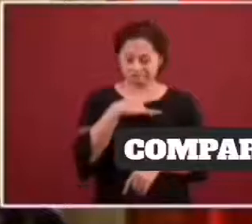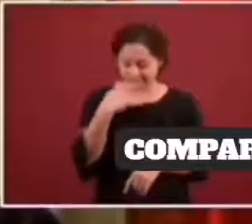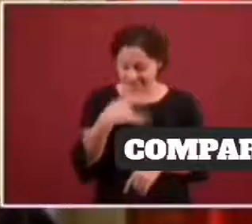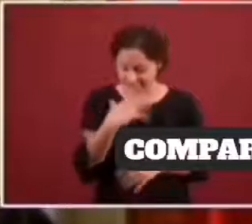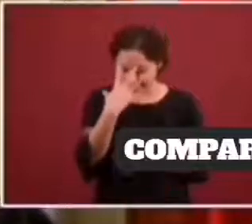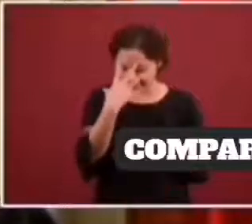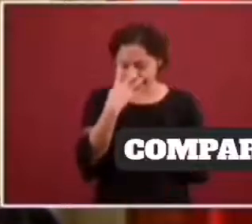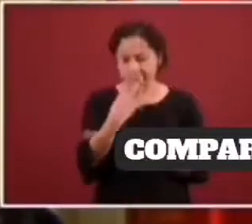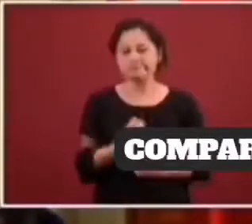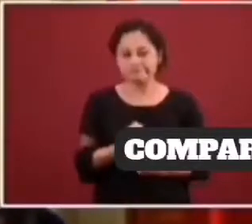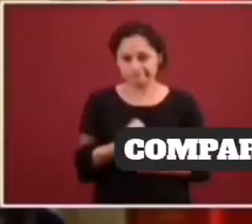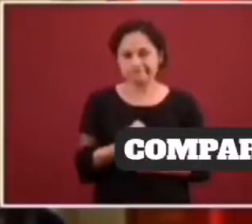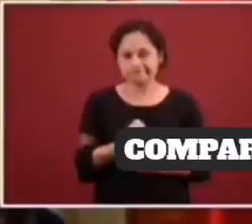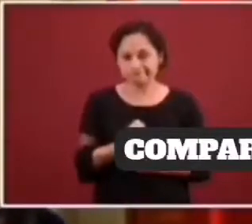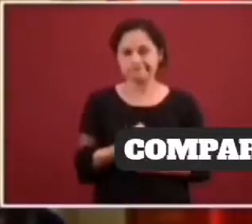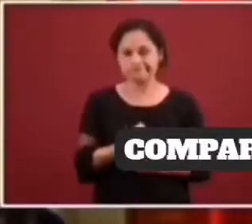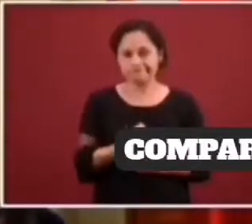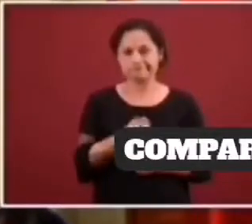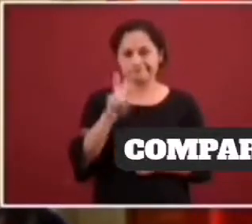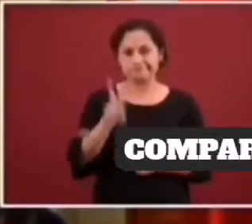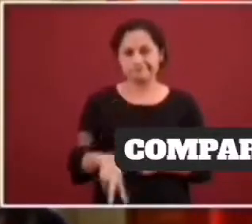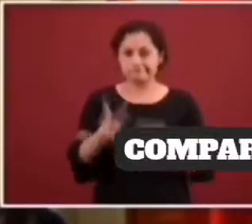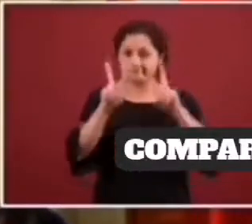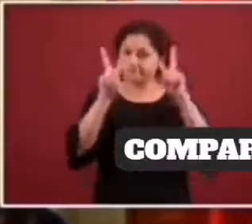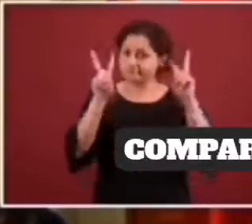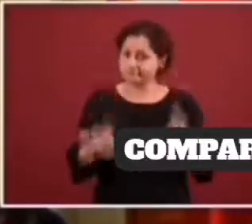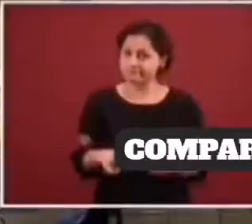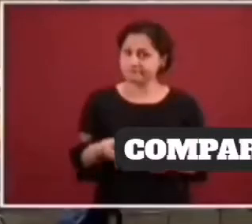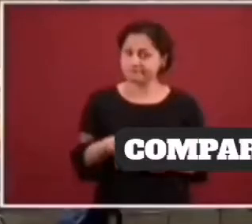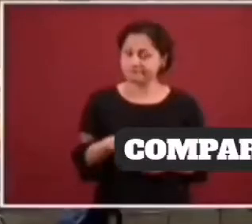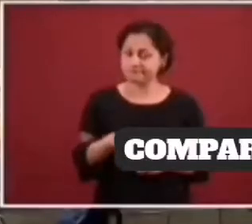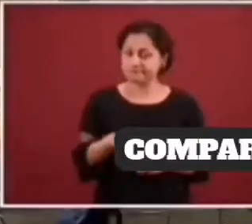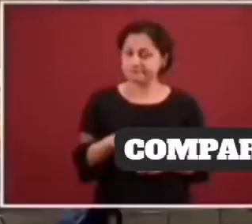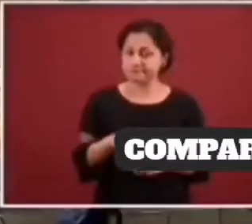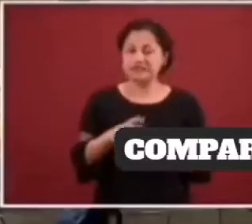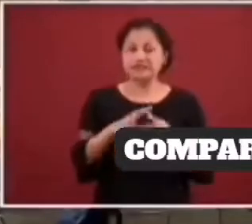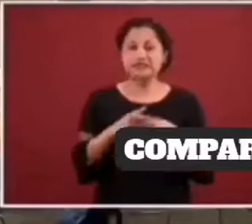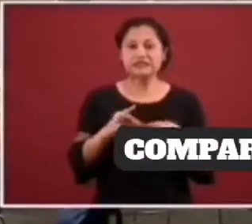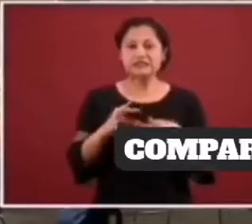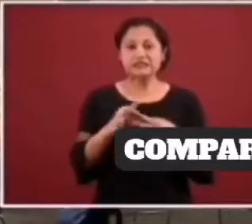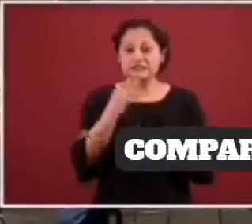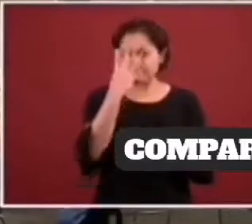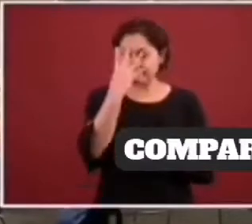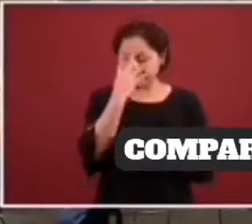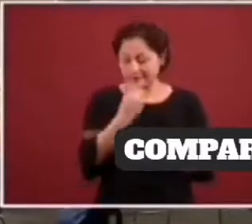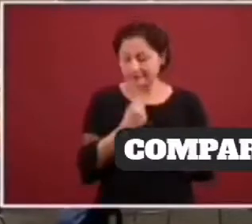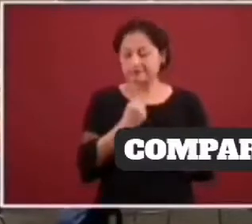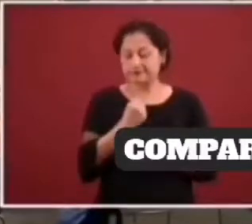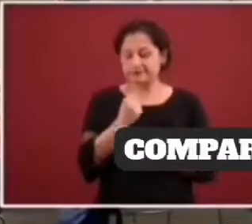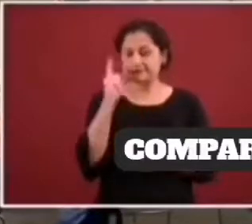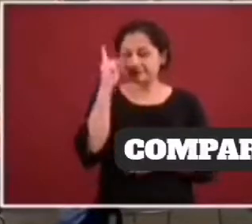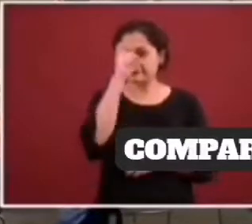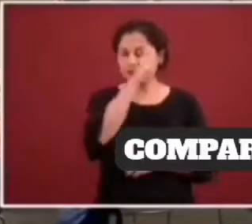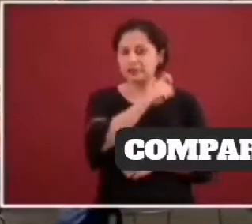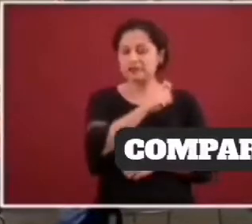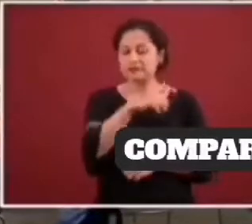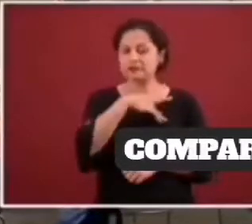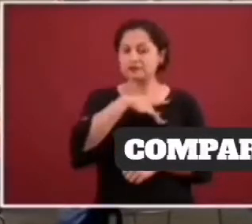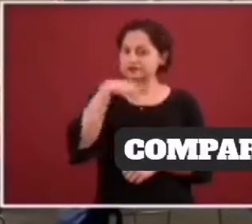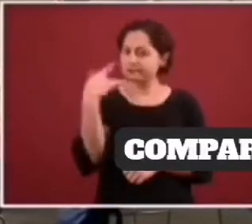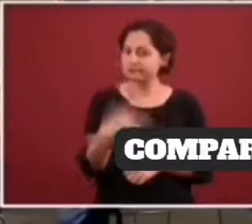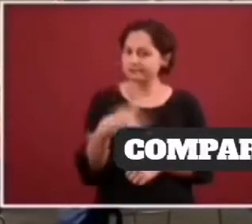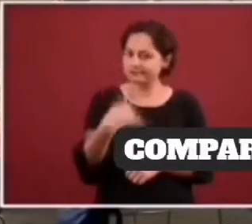Duele hablar de esto, duele hablar de lo que